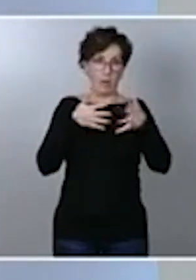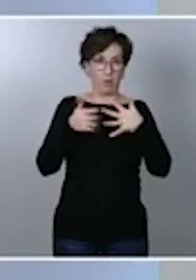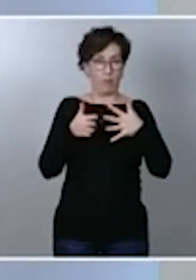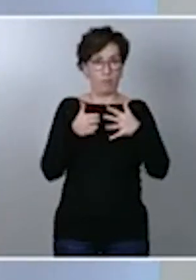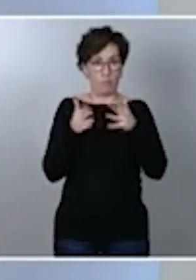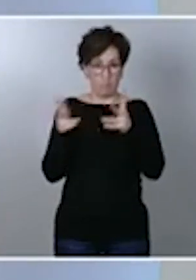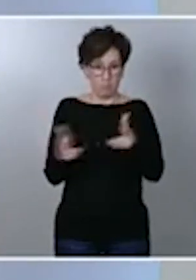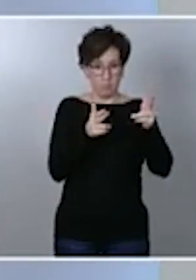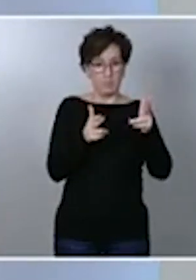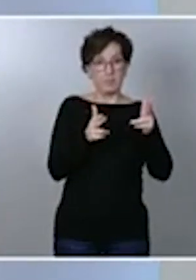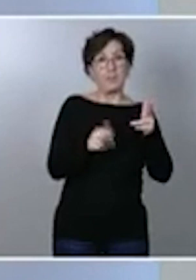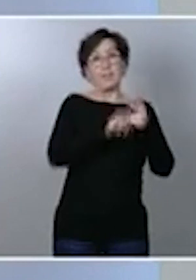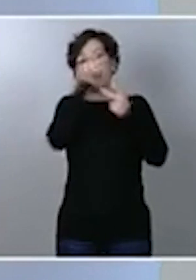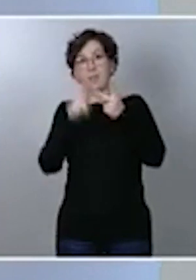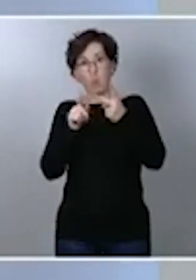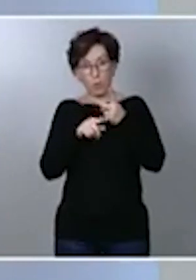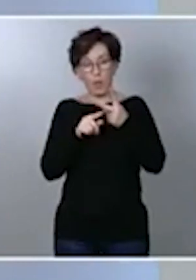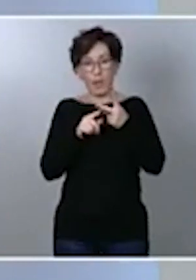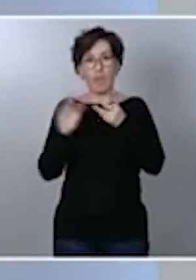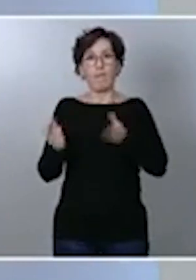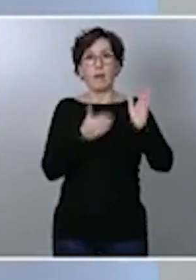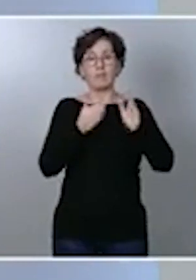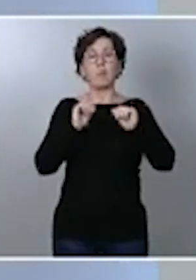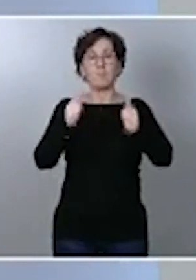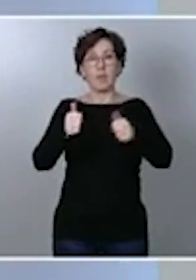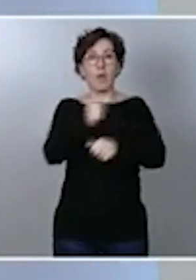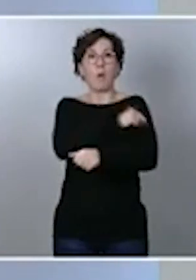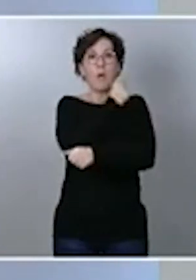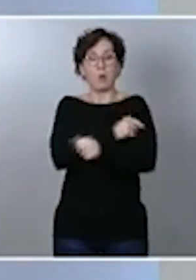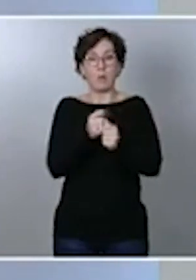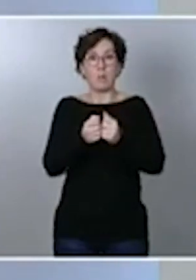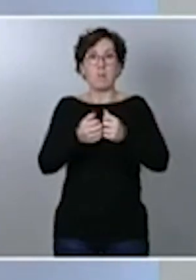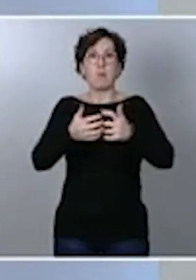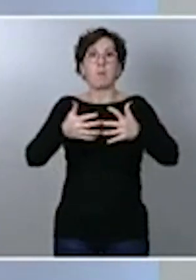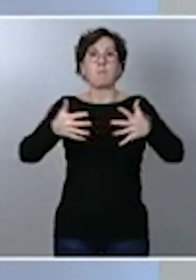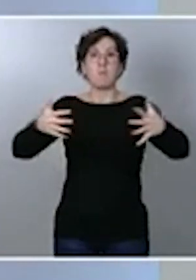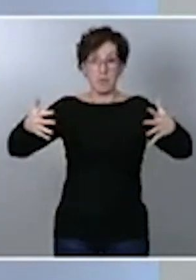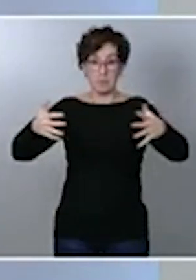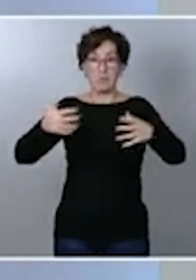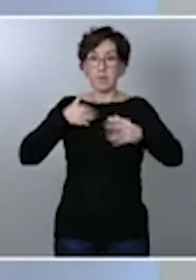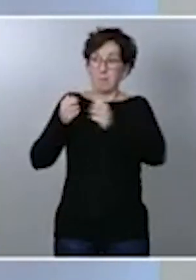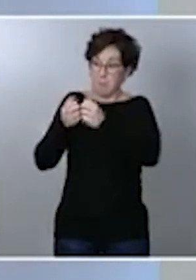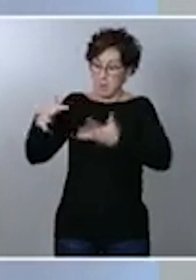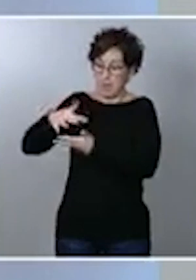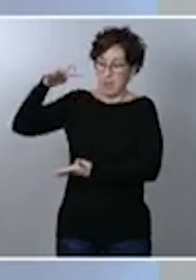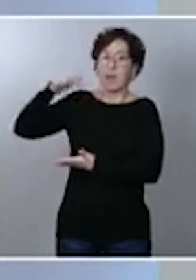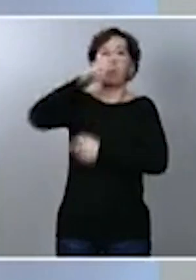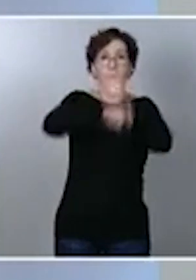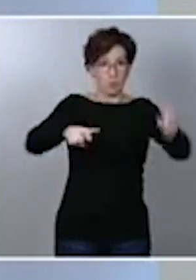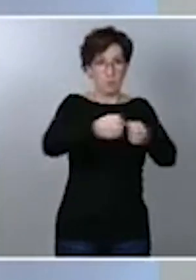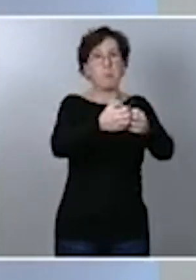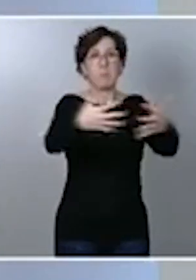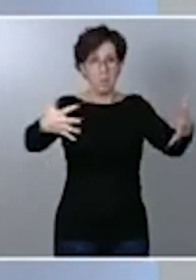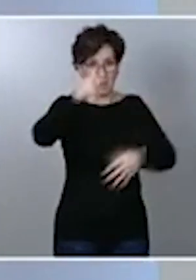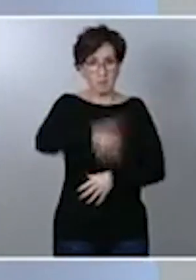habrá un incremento progresivo del número de vacunas que permitirá ir aumentando el número de personas a vacunar. Y una tercera